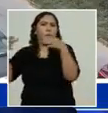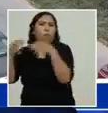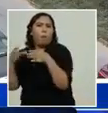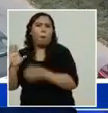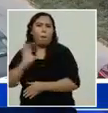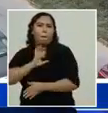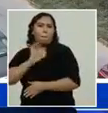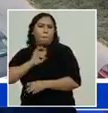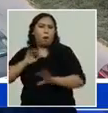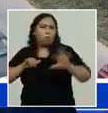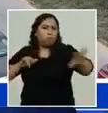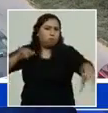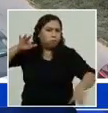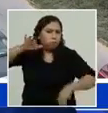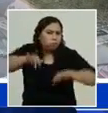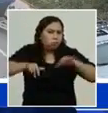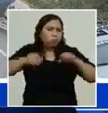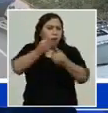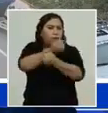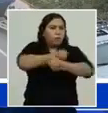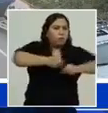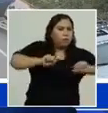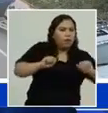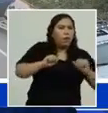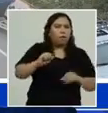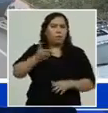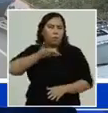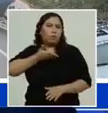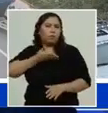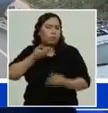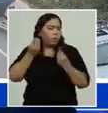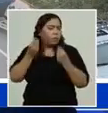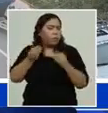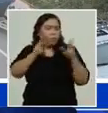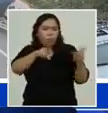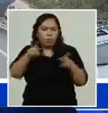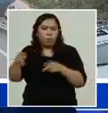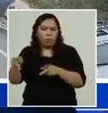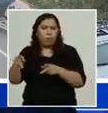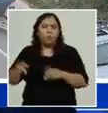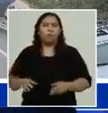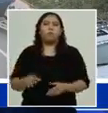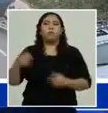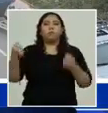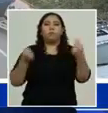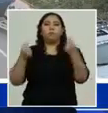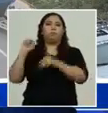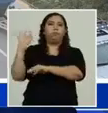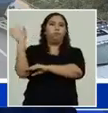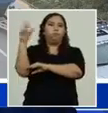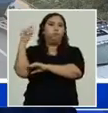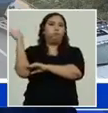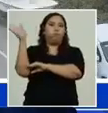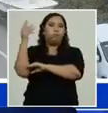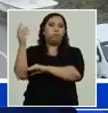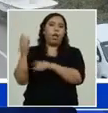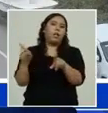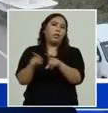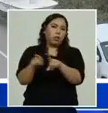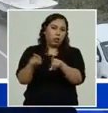están en el lugar tenemos enfermeros también de combate que están en los lugares están nuestras patrullas nuestros camiones